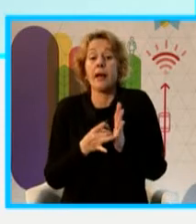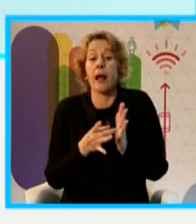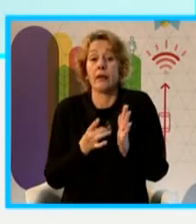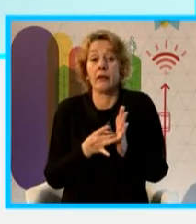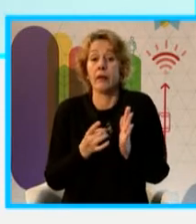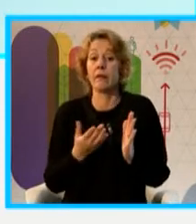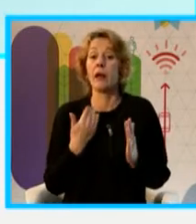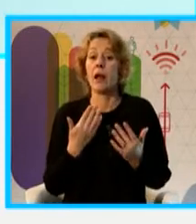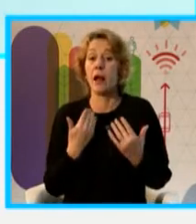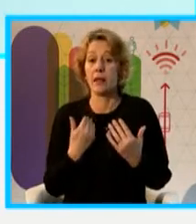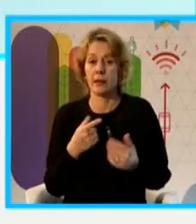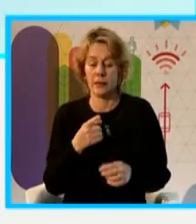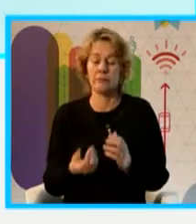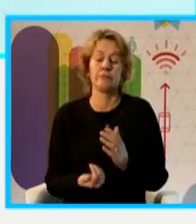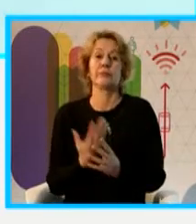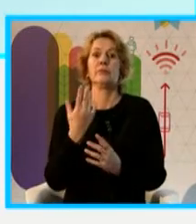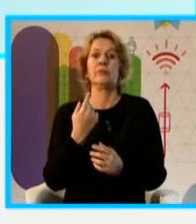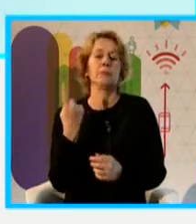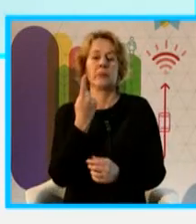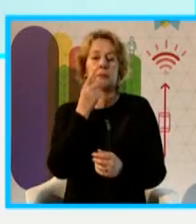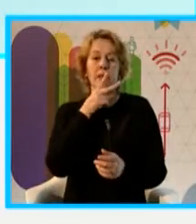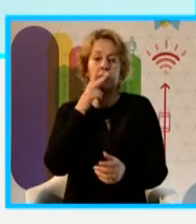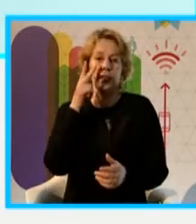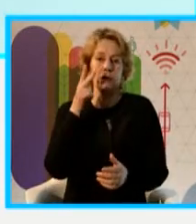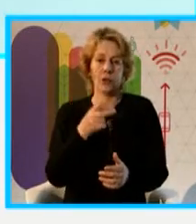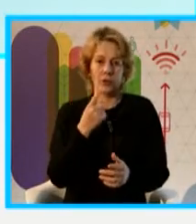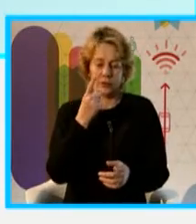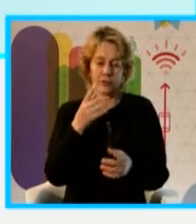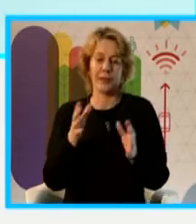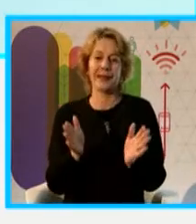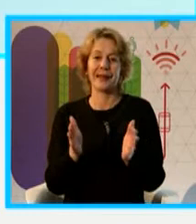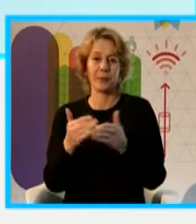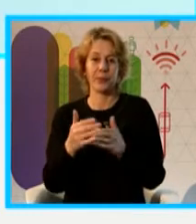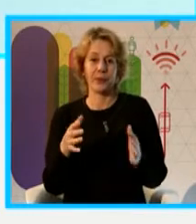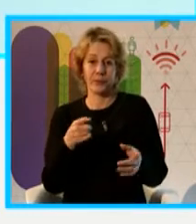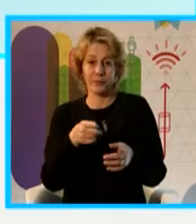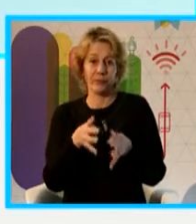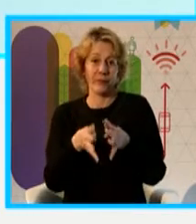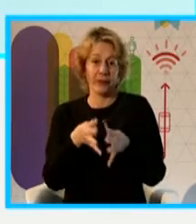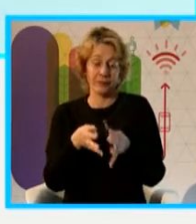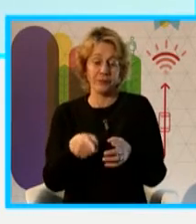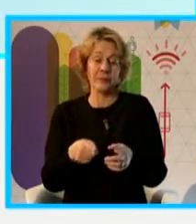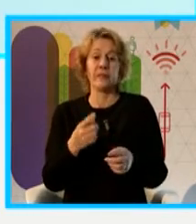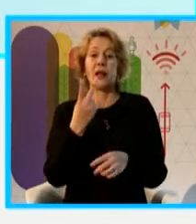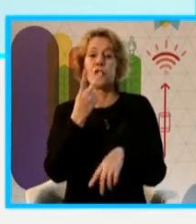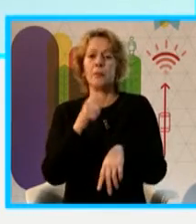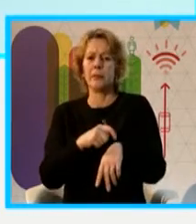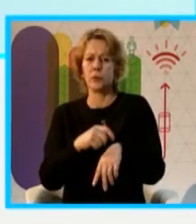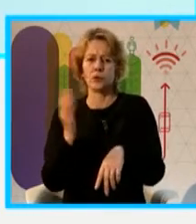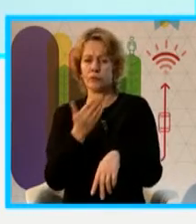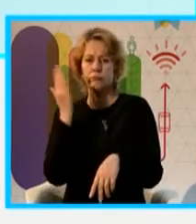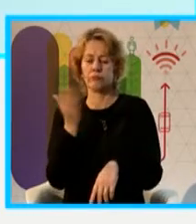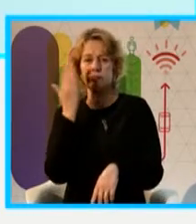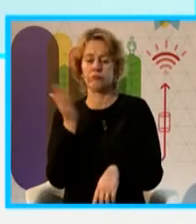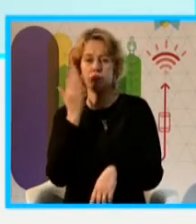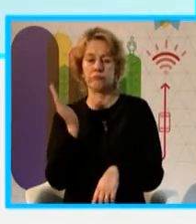nuestro primer hijito que es un equipo que mide calidad de aire en forma continua cada dos minutos, el otro medía